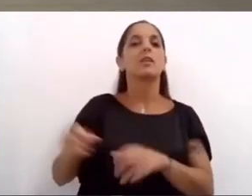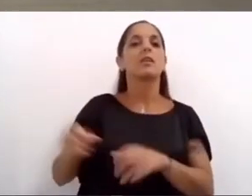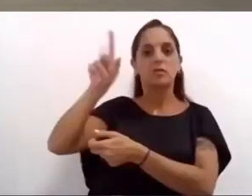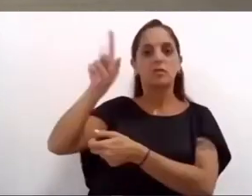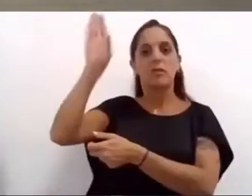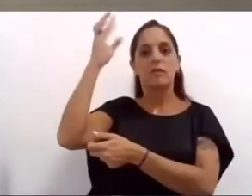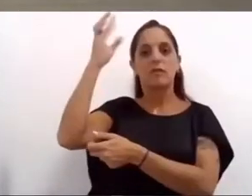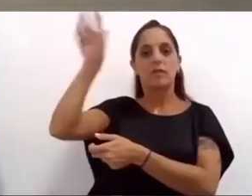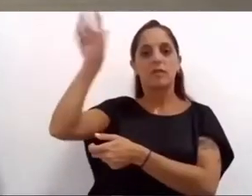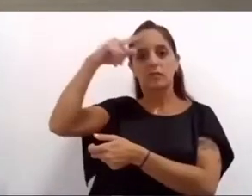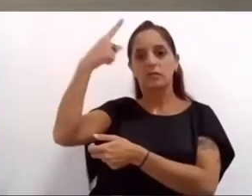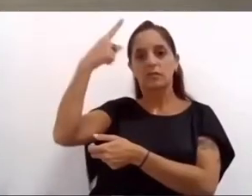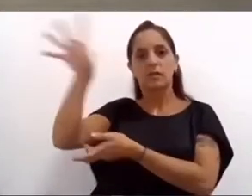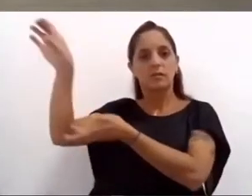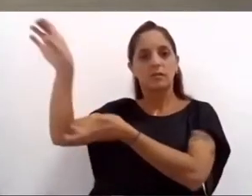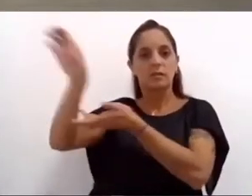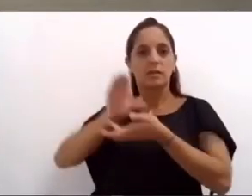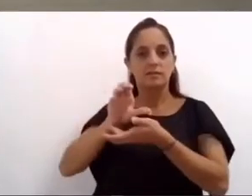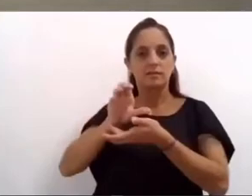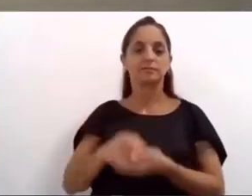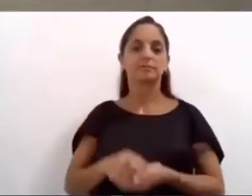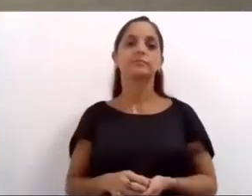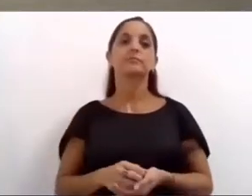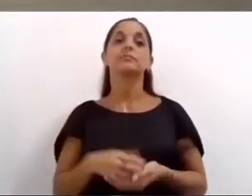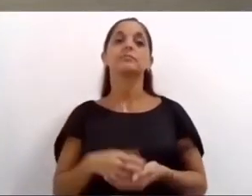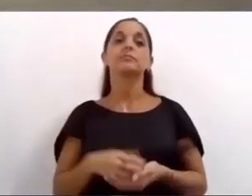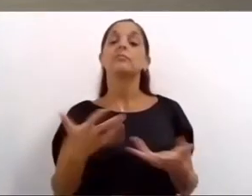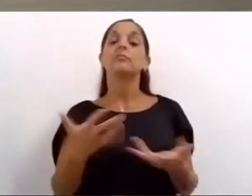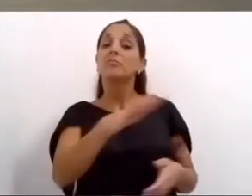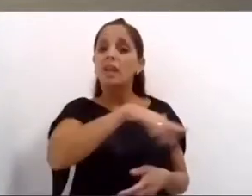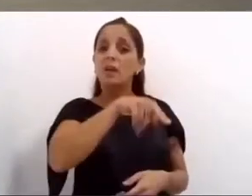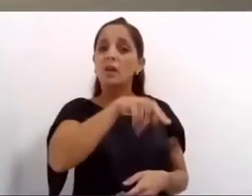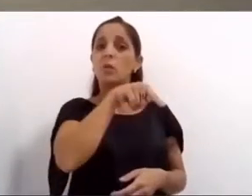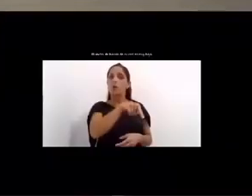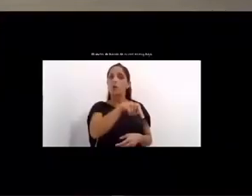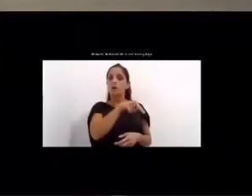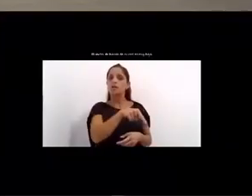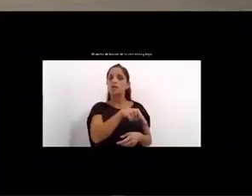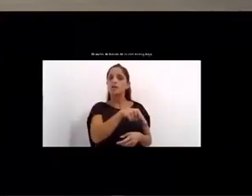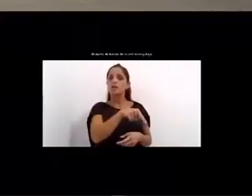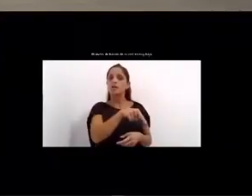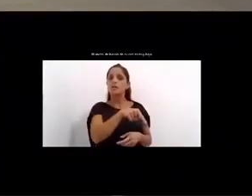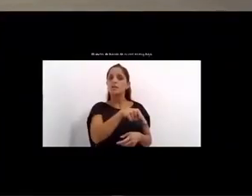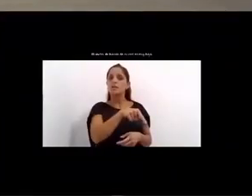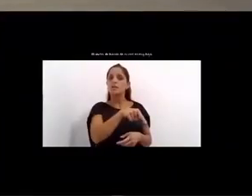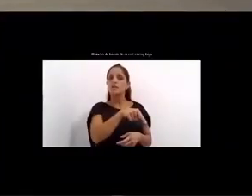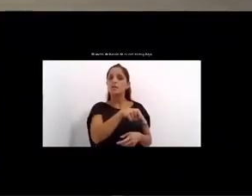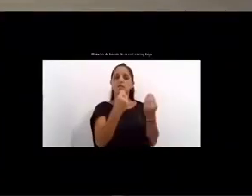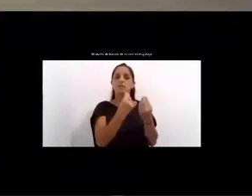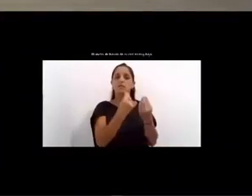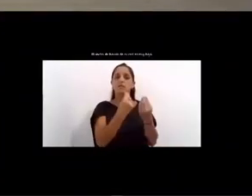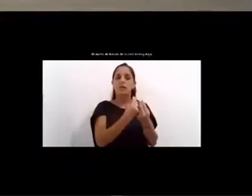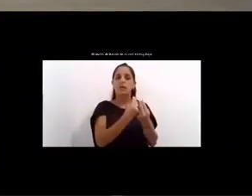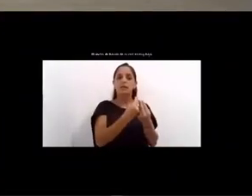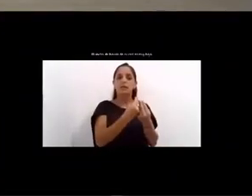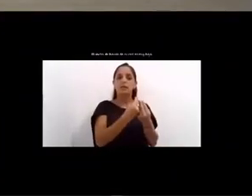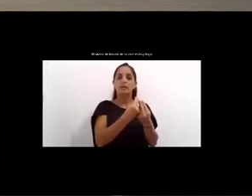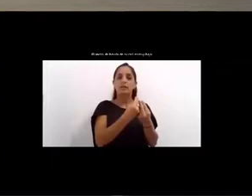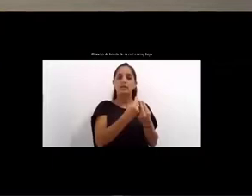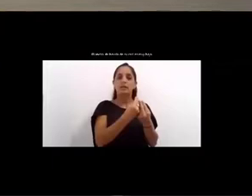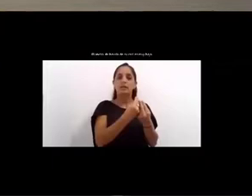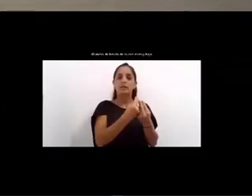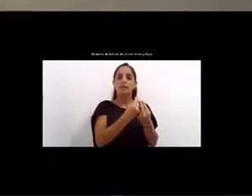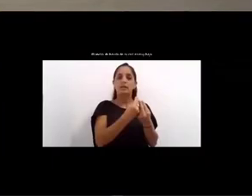nacional esta gran obra va a cambiarle la vida a 1200 familias ya abrimos calle servando vallo entre